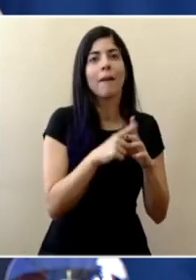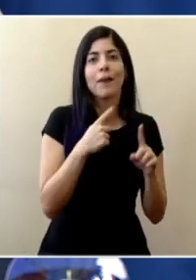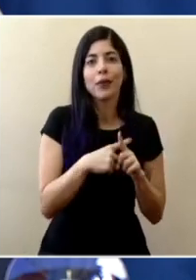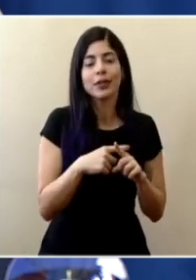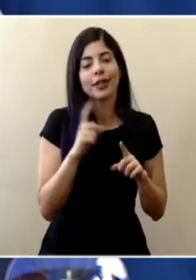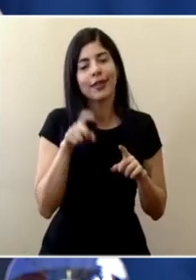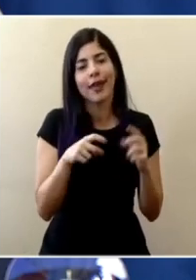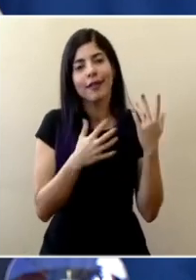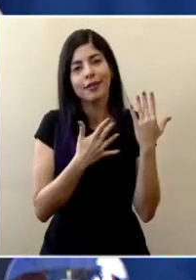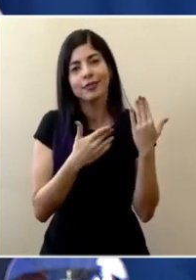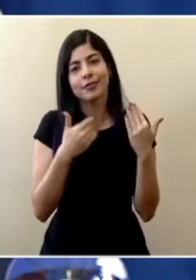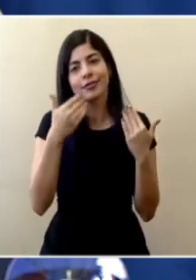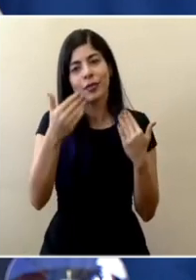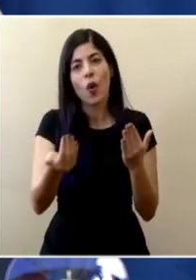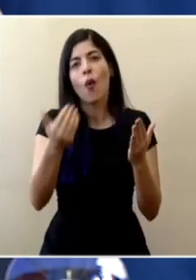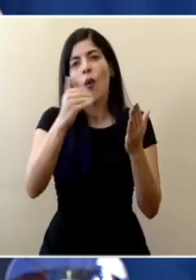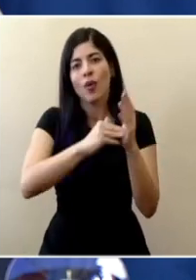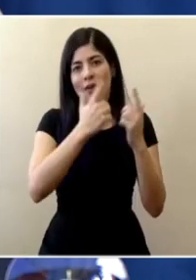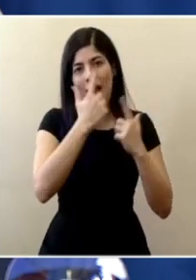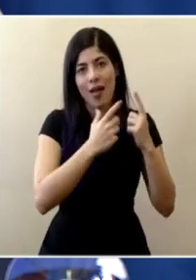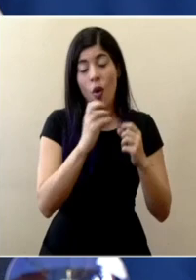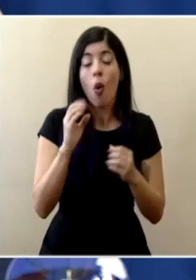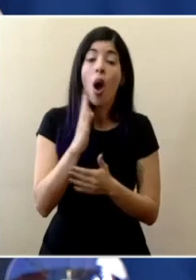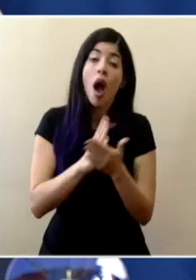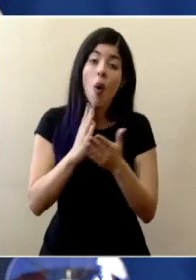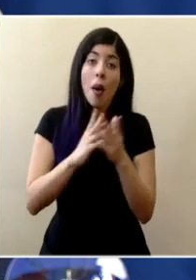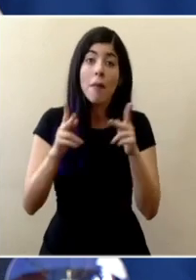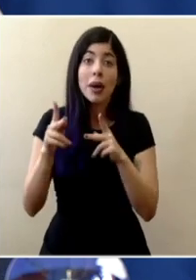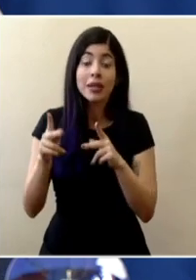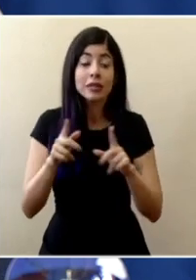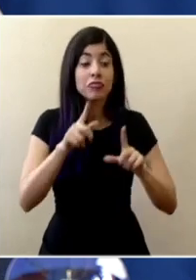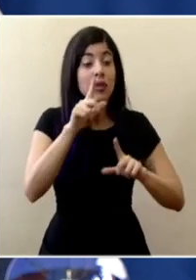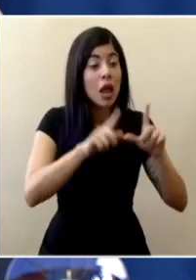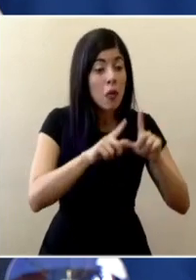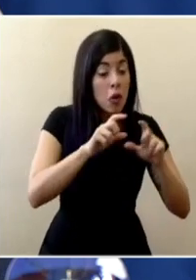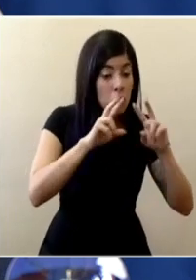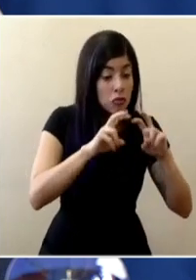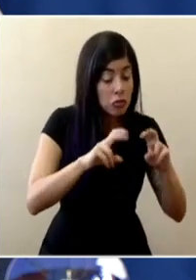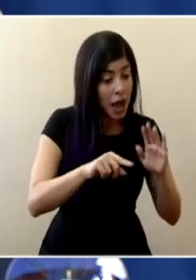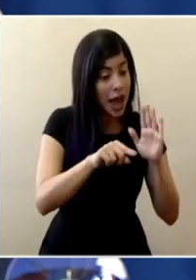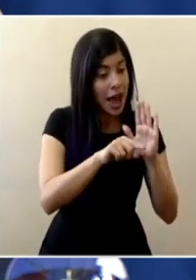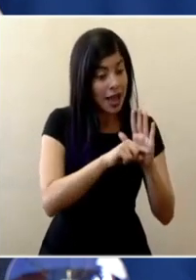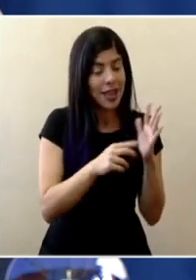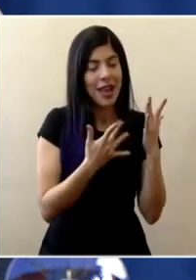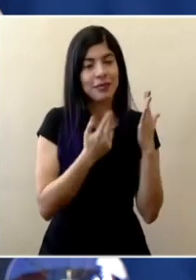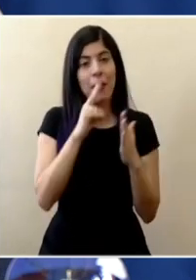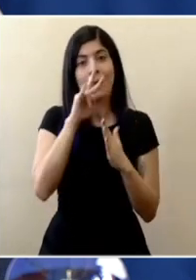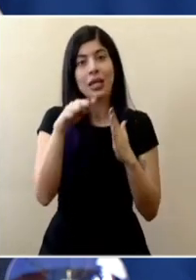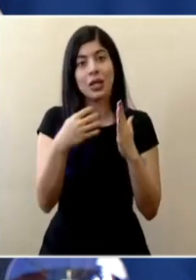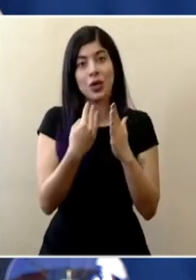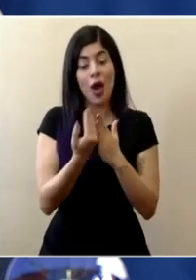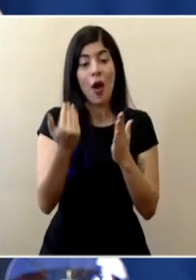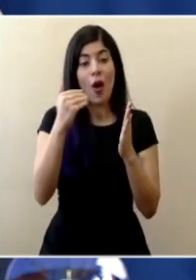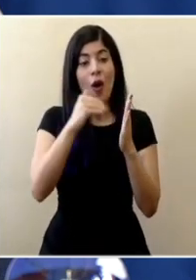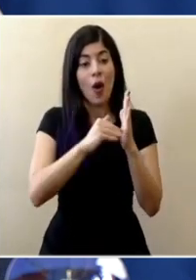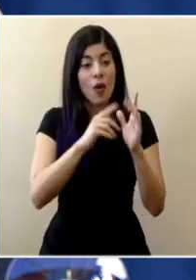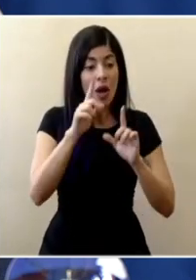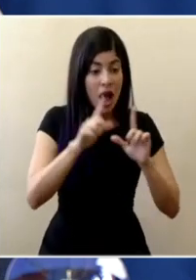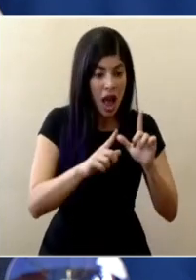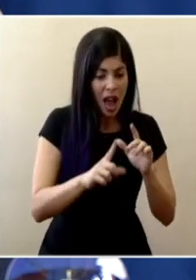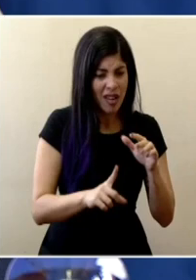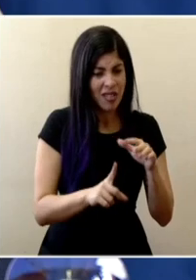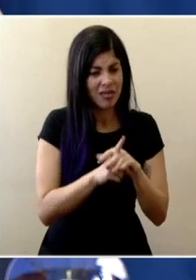repetir la muestra con más tiempo o en algunos casos por ejemplo ha salido una prueba negativa y resulta que la segunda por alguna